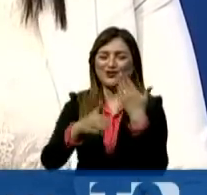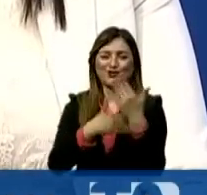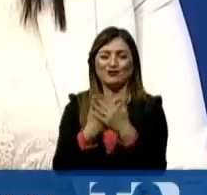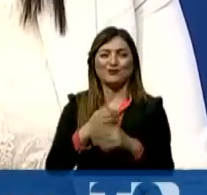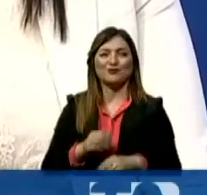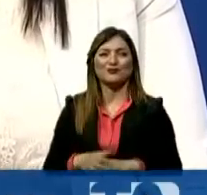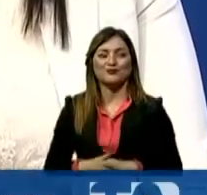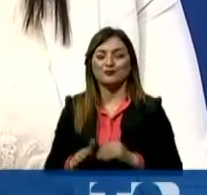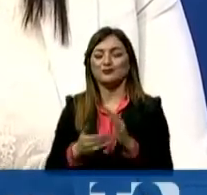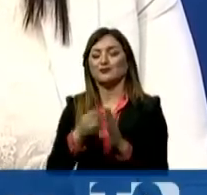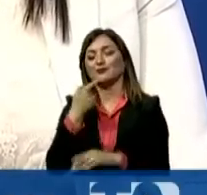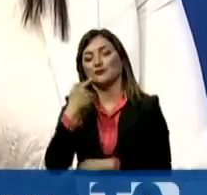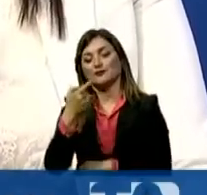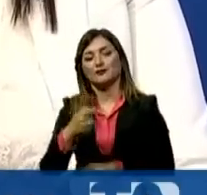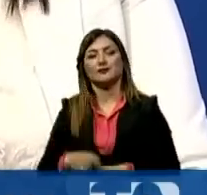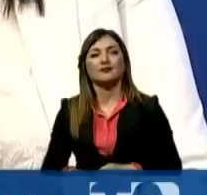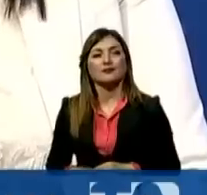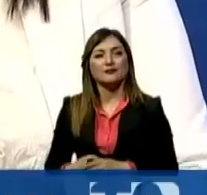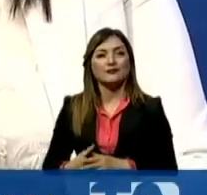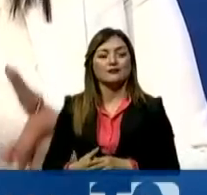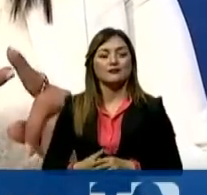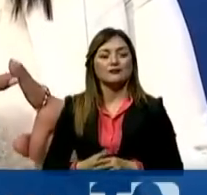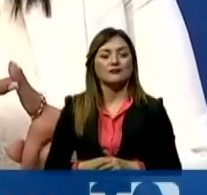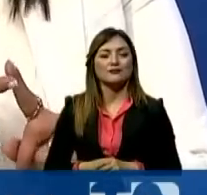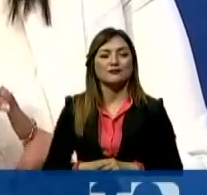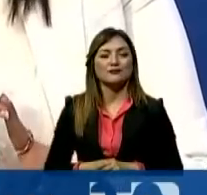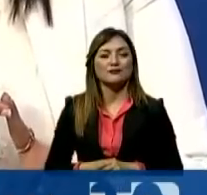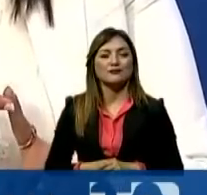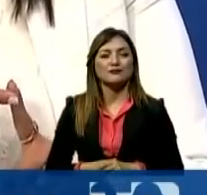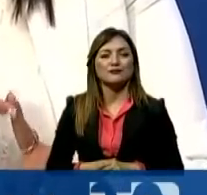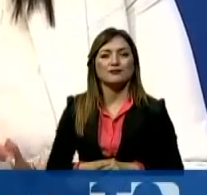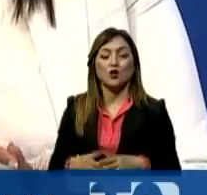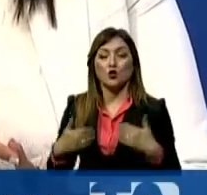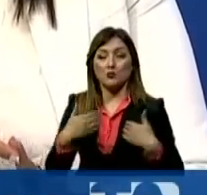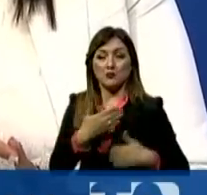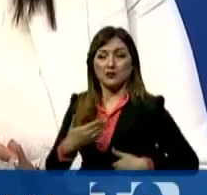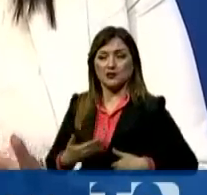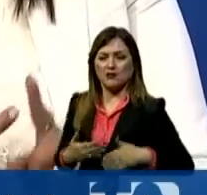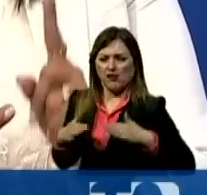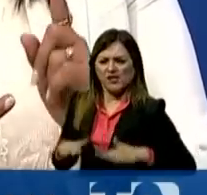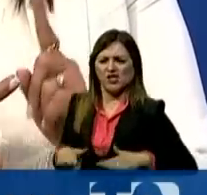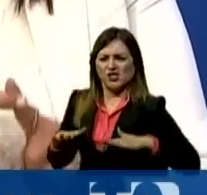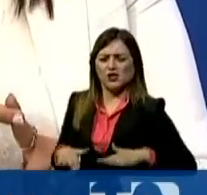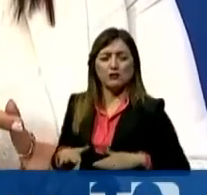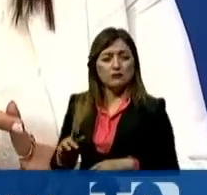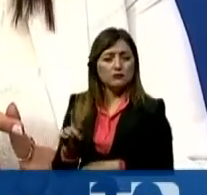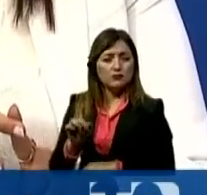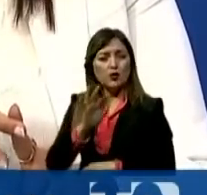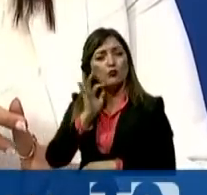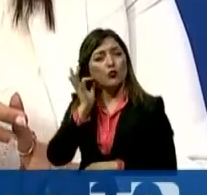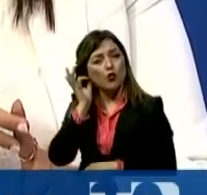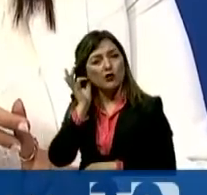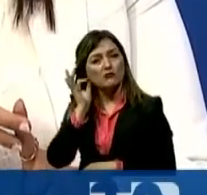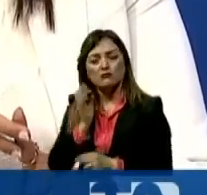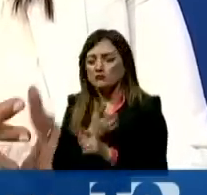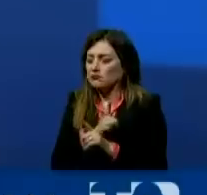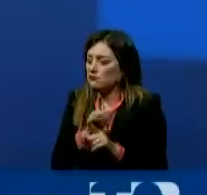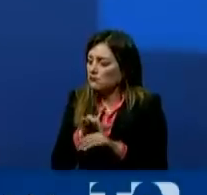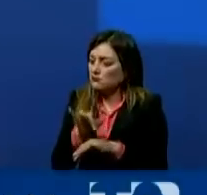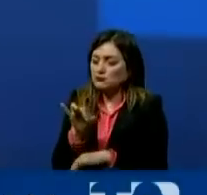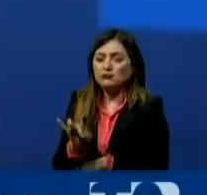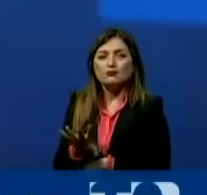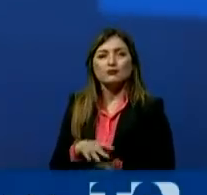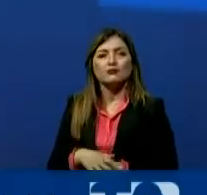Vuelvo y le repito, no, no me aferro al poder, soy una mujer desprendida,